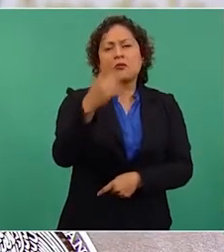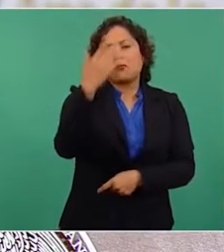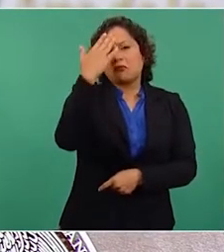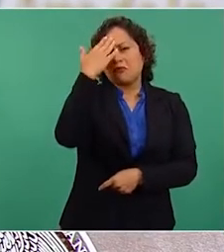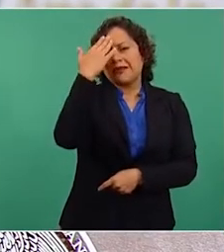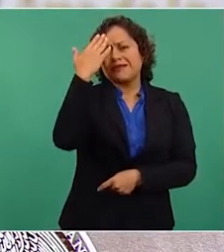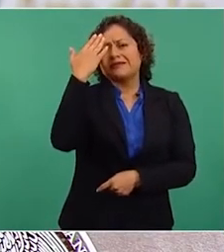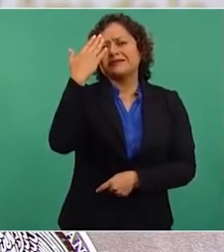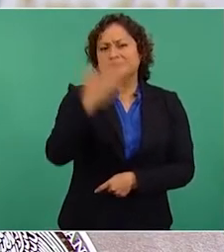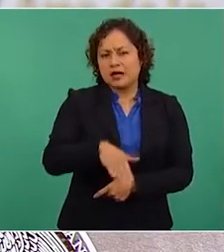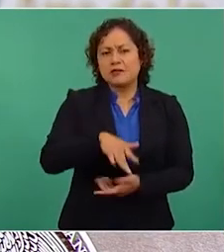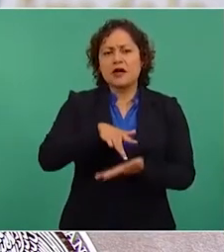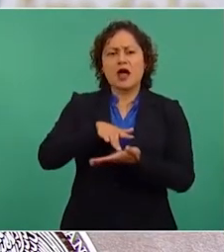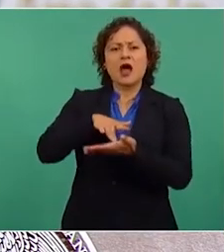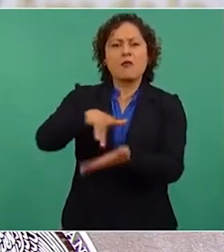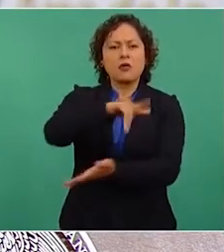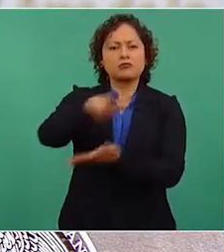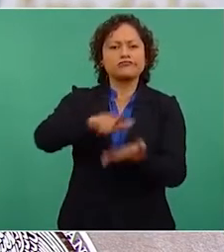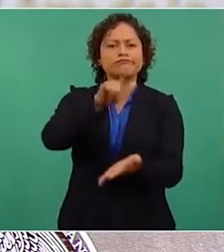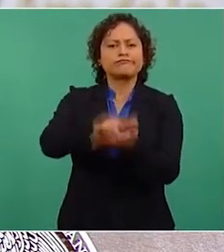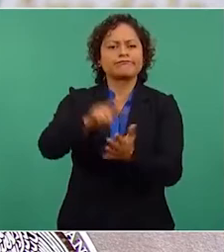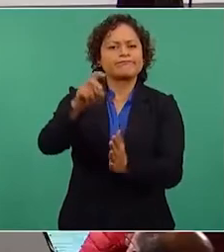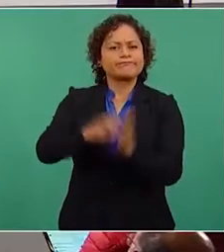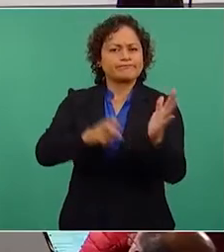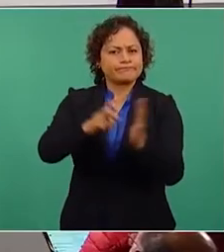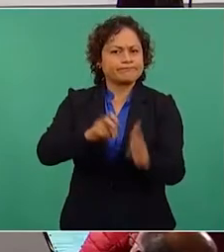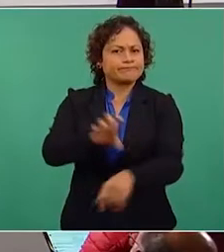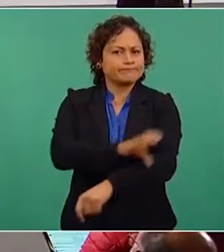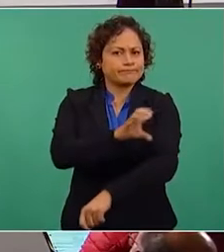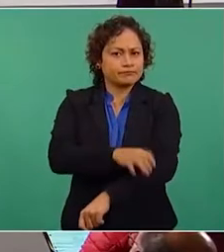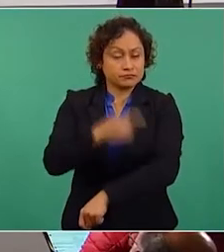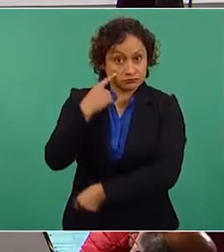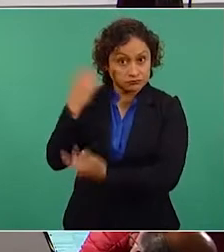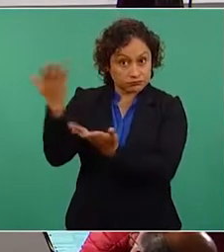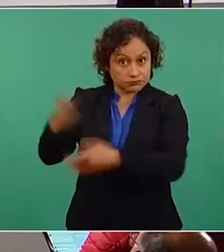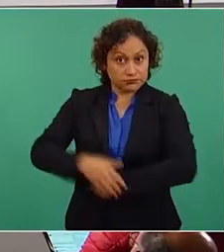los mexicanos apoya la reforma eléctrica, como vemos a continuación.